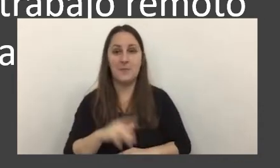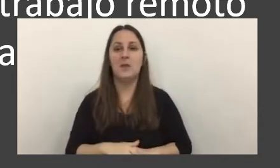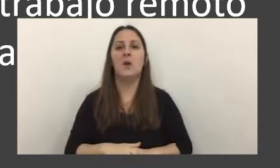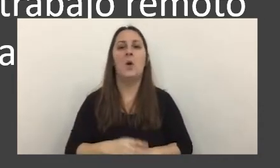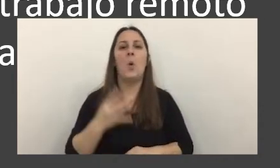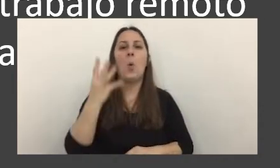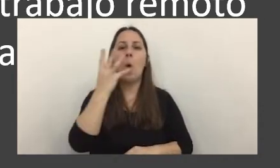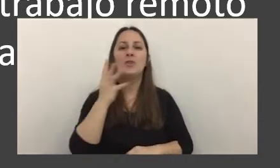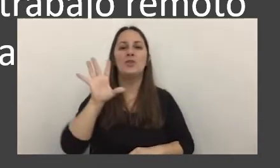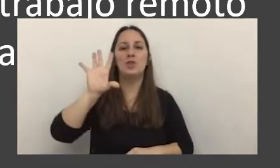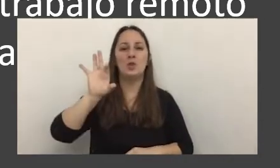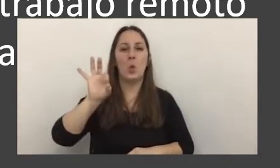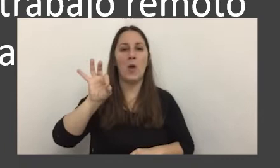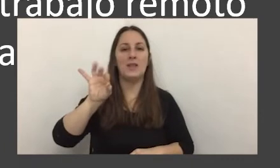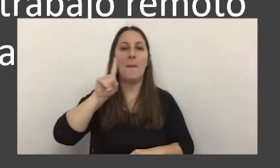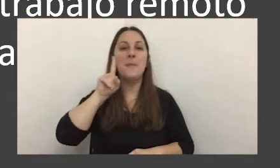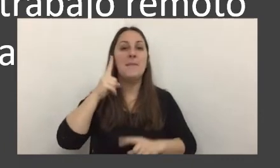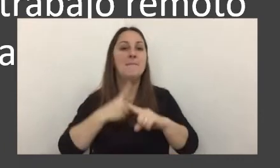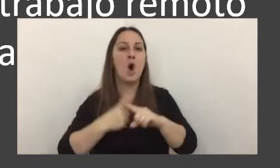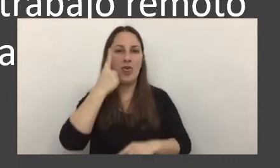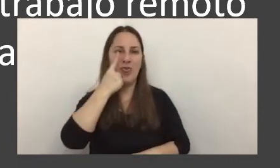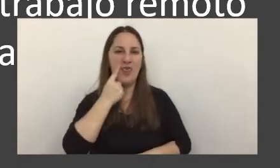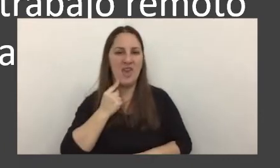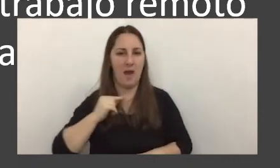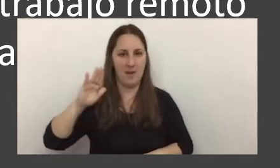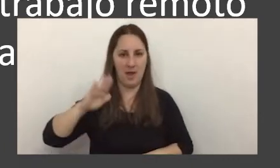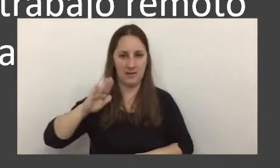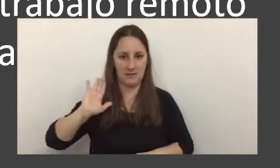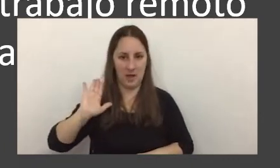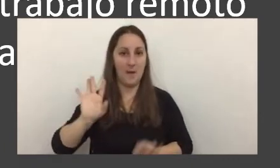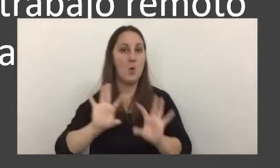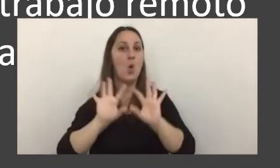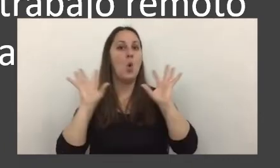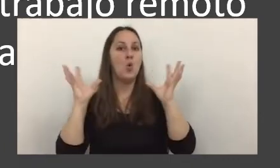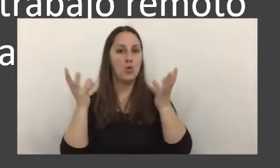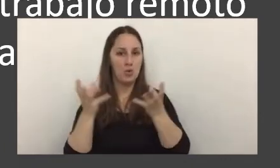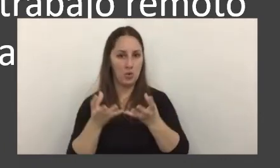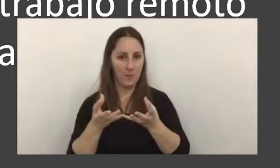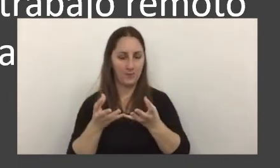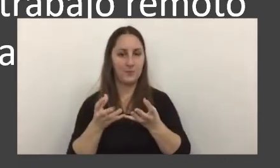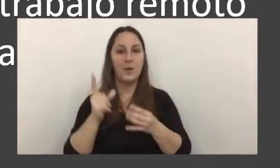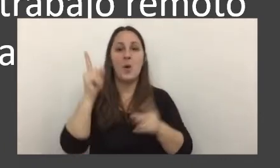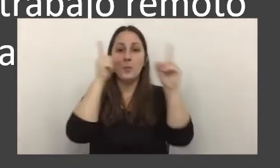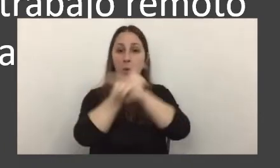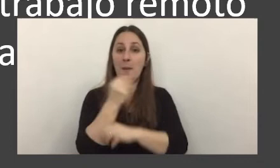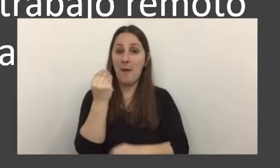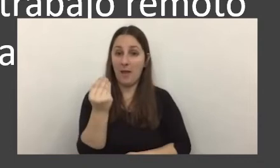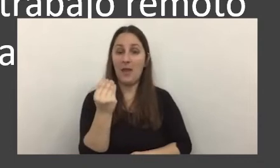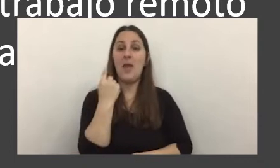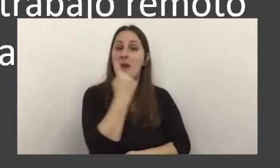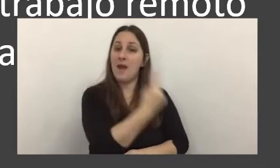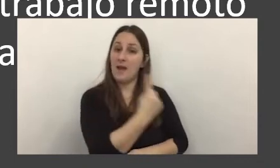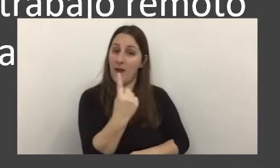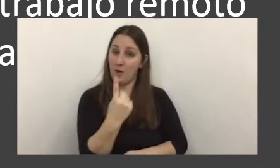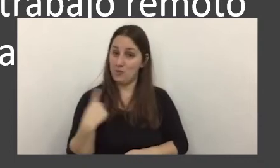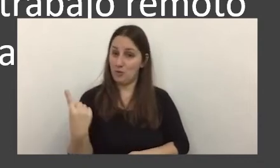450.000 diarias a nivel global el problema es que a partir de que cada uno de nosotros